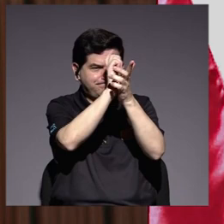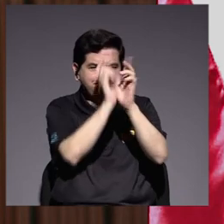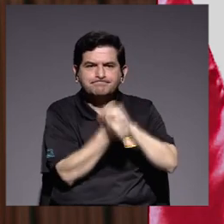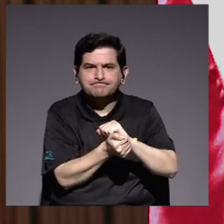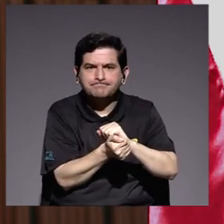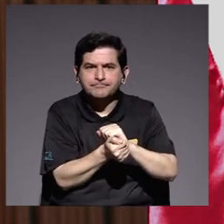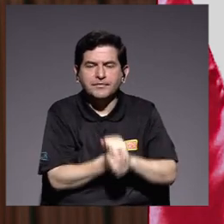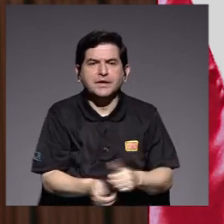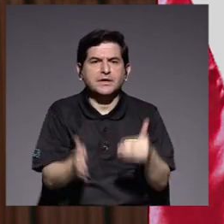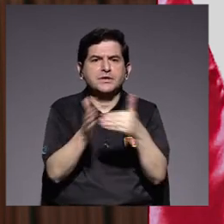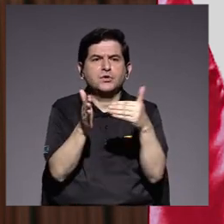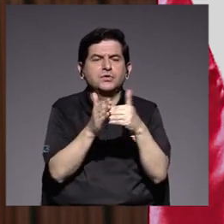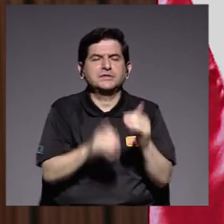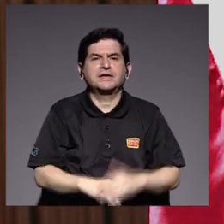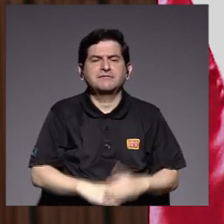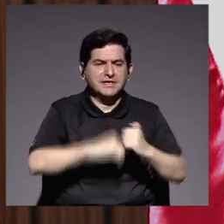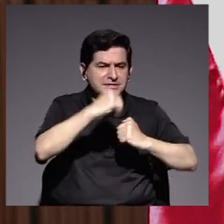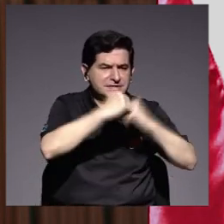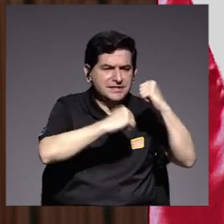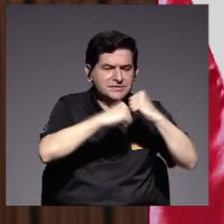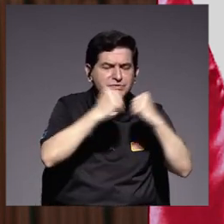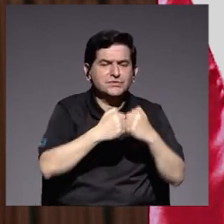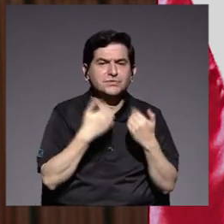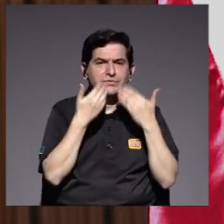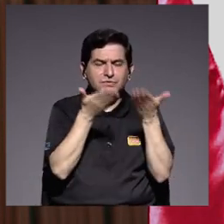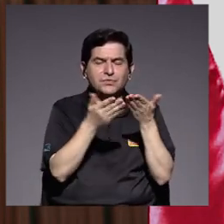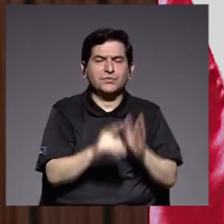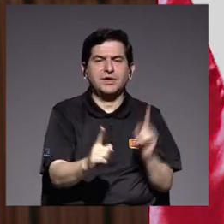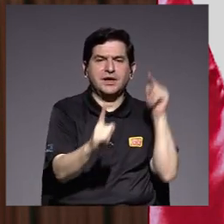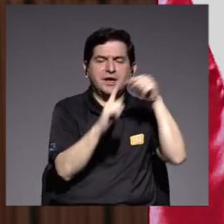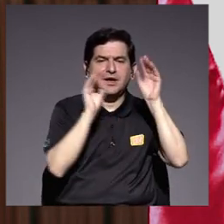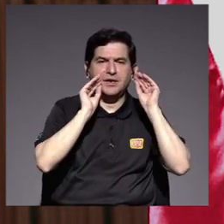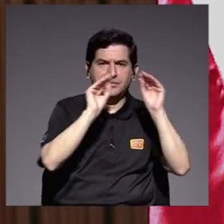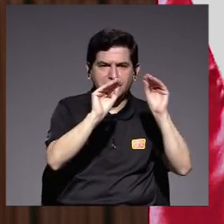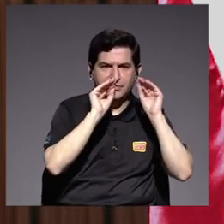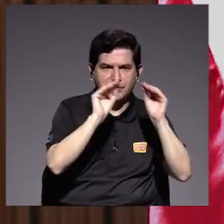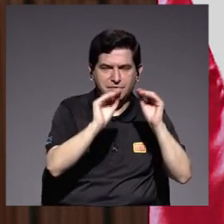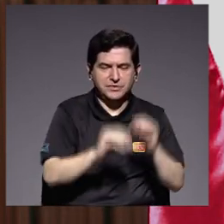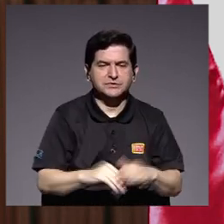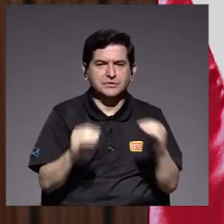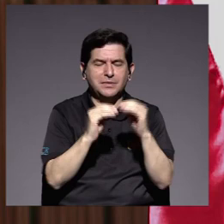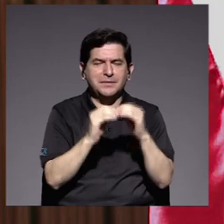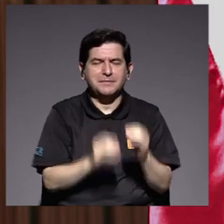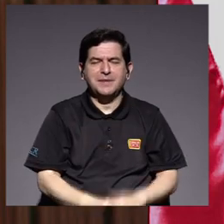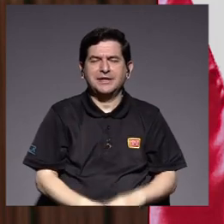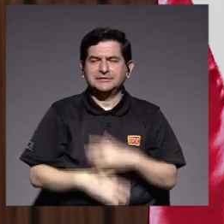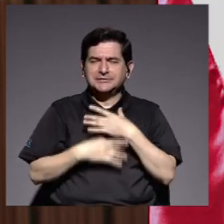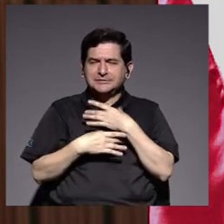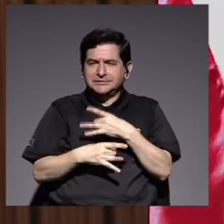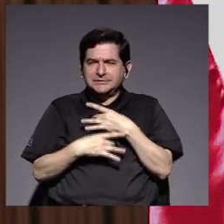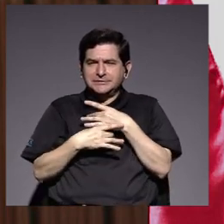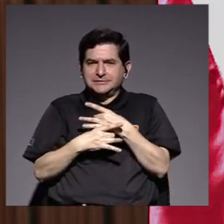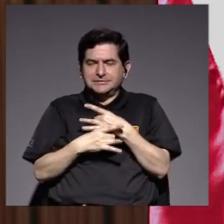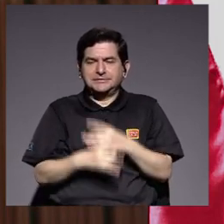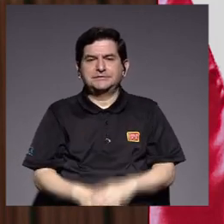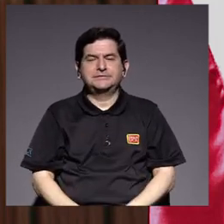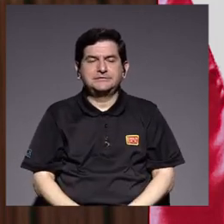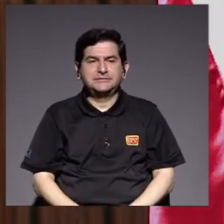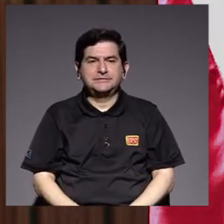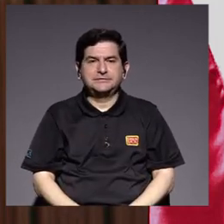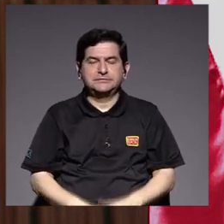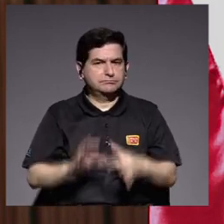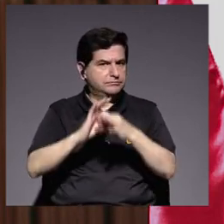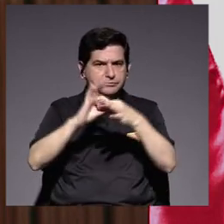y recuperar la infraestructura para destinarla a fines académicos cada vez más ambiciosos sin nunca